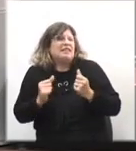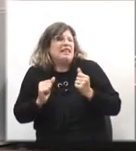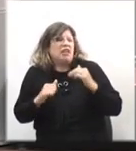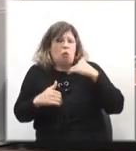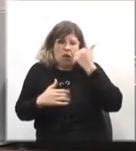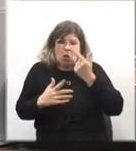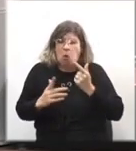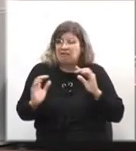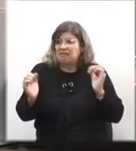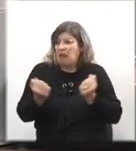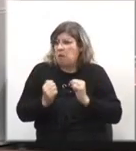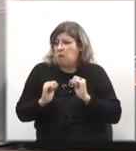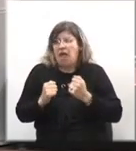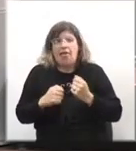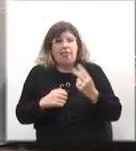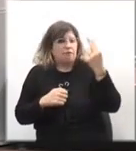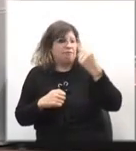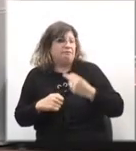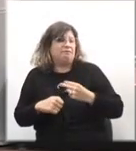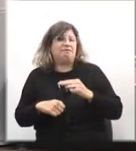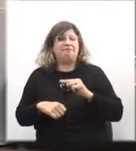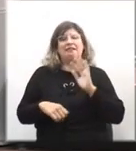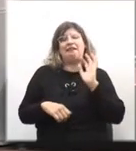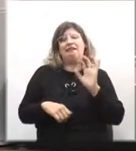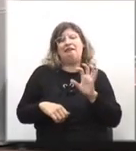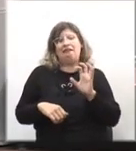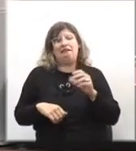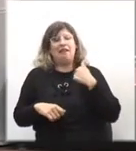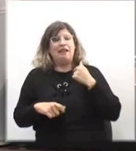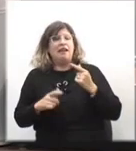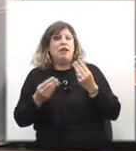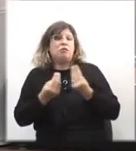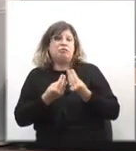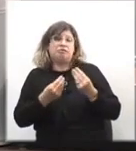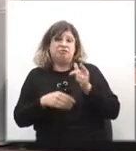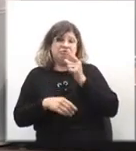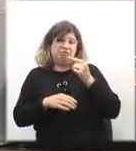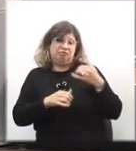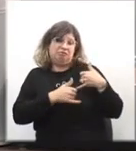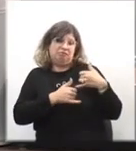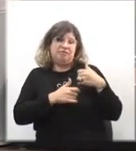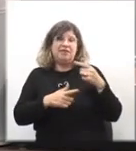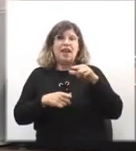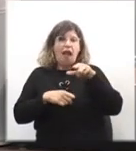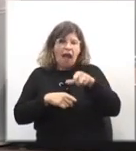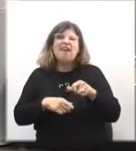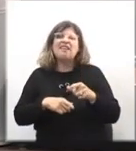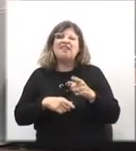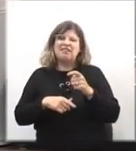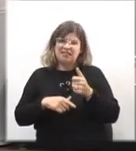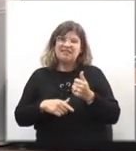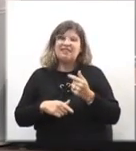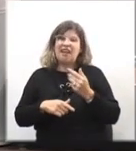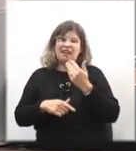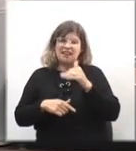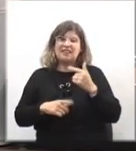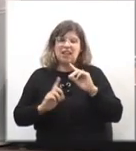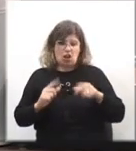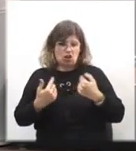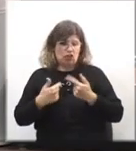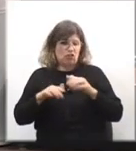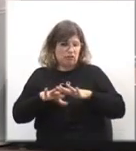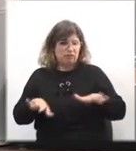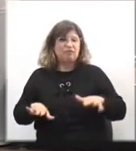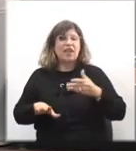ante la mirada de burla y desprecio de varias milicas. Recién entonces comprendí que nosotros, los gurises que